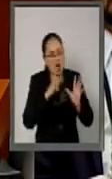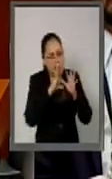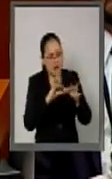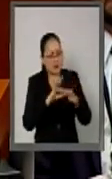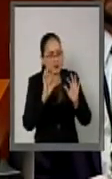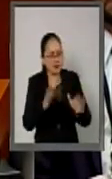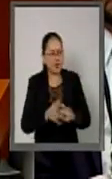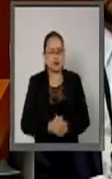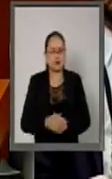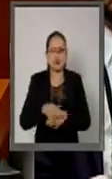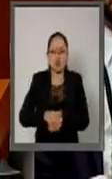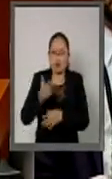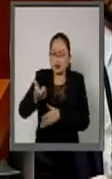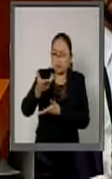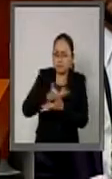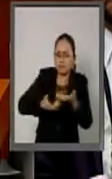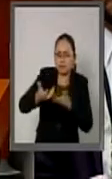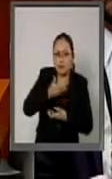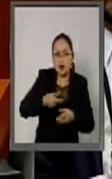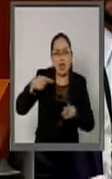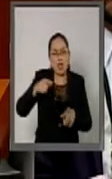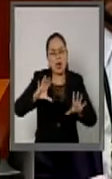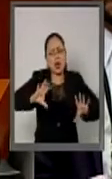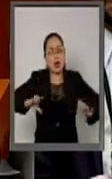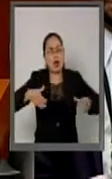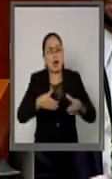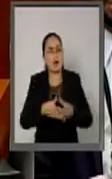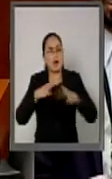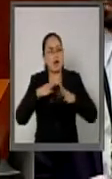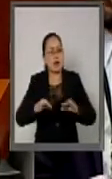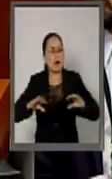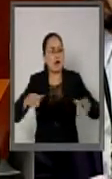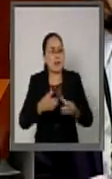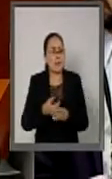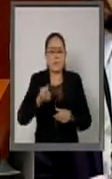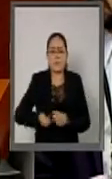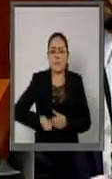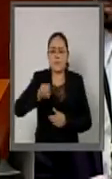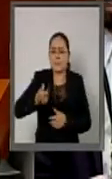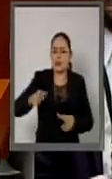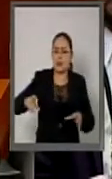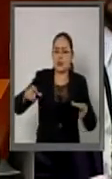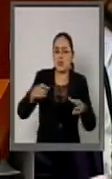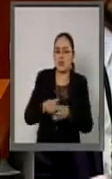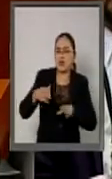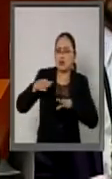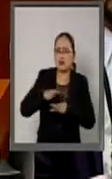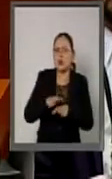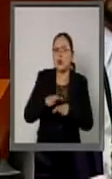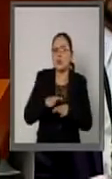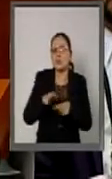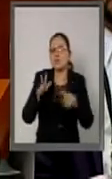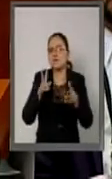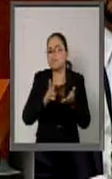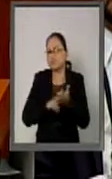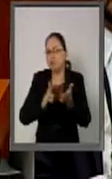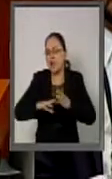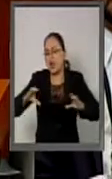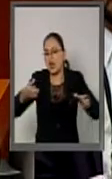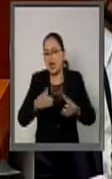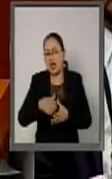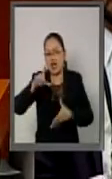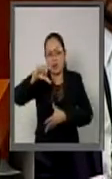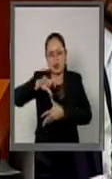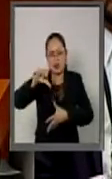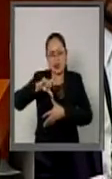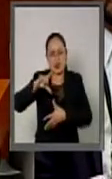circulación de capitales, hemos integrado ya el mercado, el primer mercado de valores integrado de América Latina, el